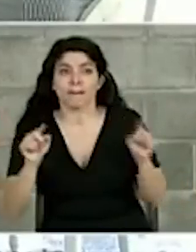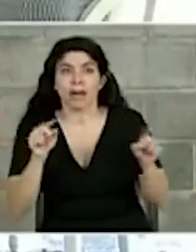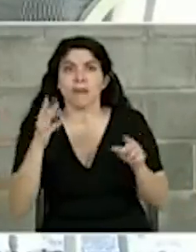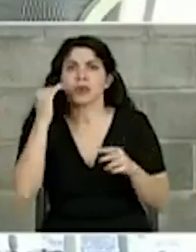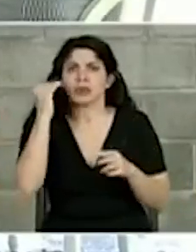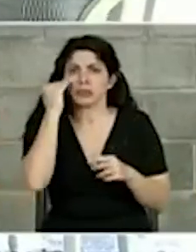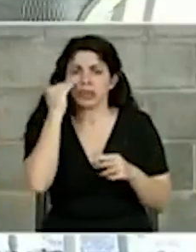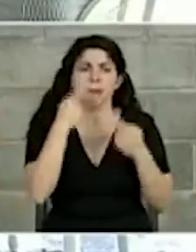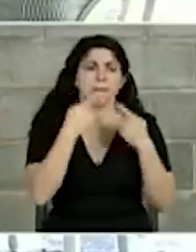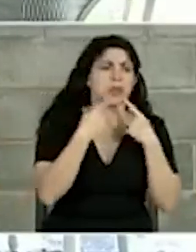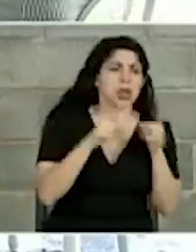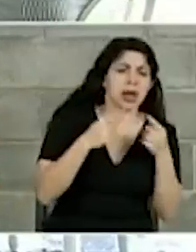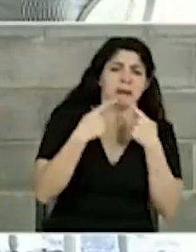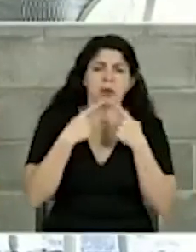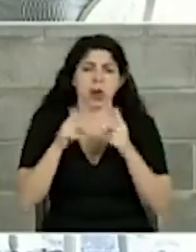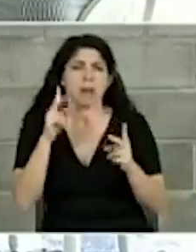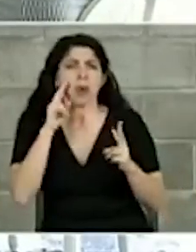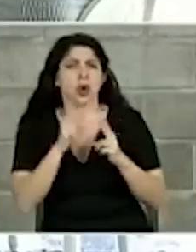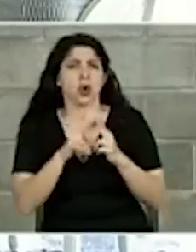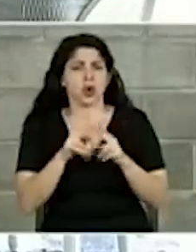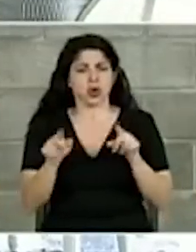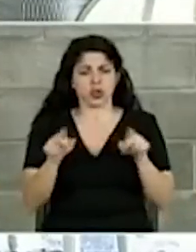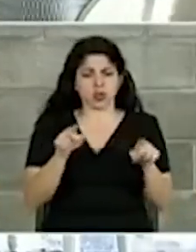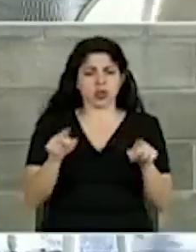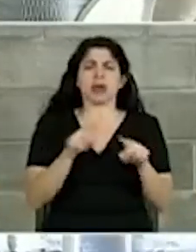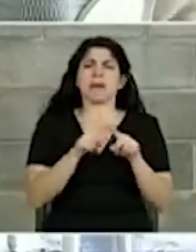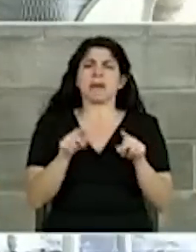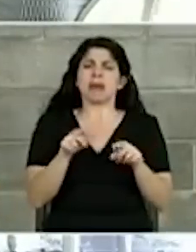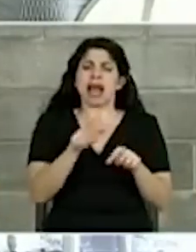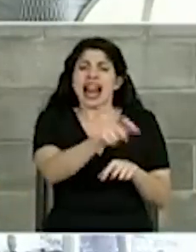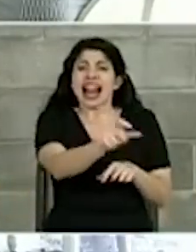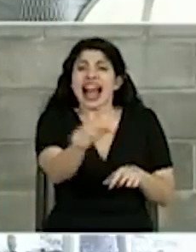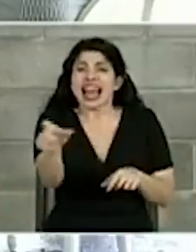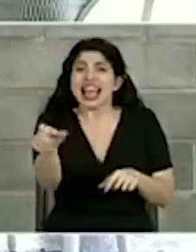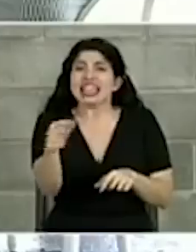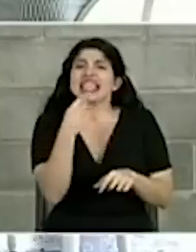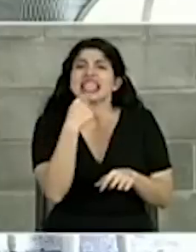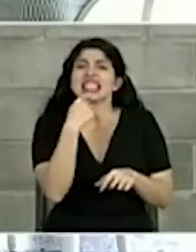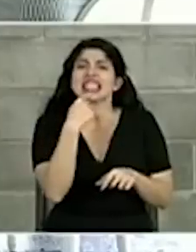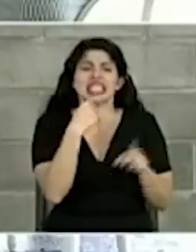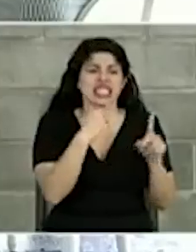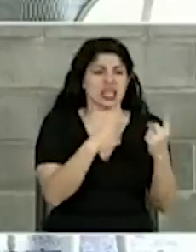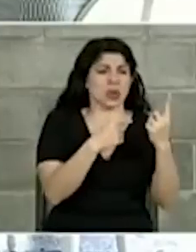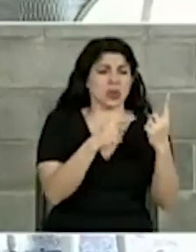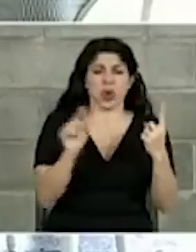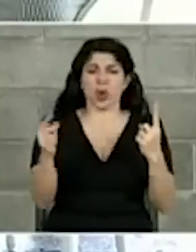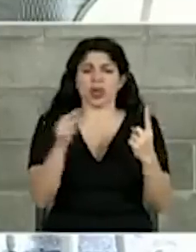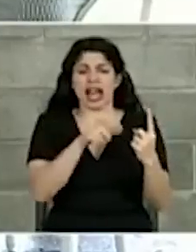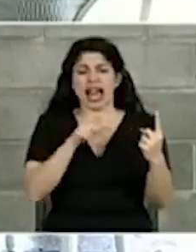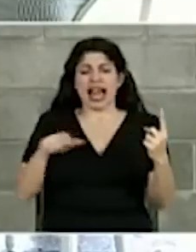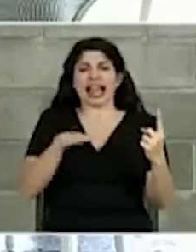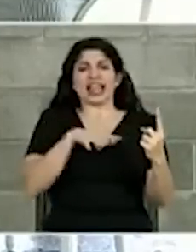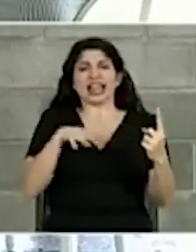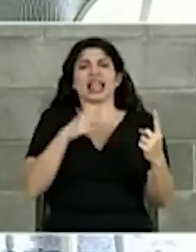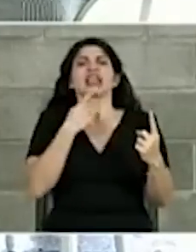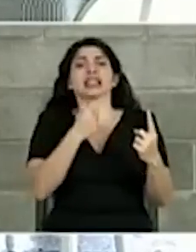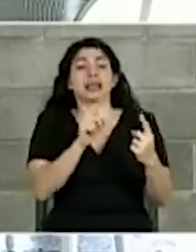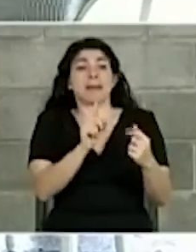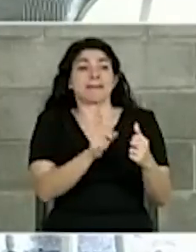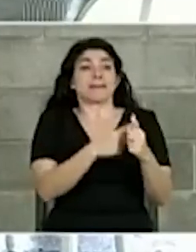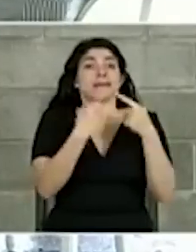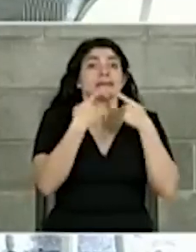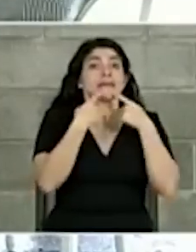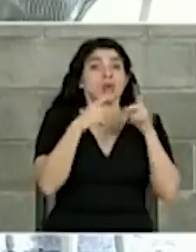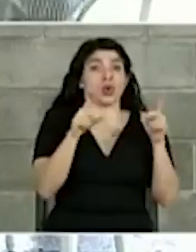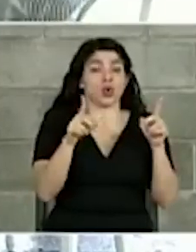conocemos las proclamas. Pero qué habrá dicho la gente entre una y otra. La primera proclama